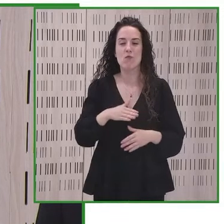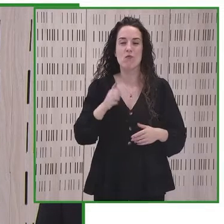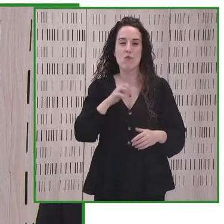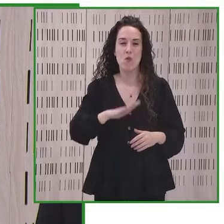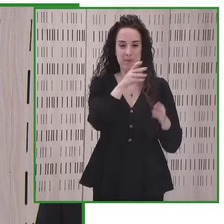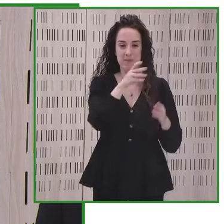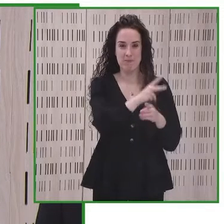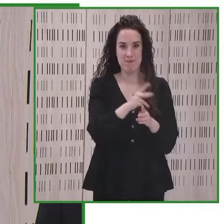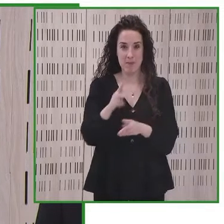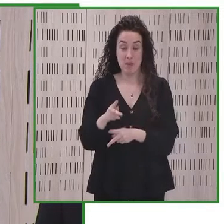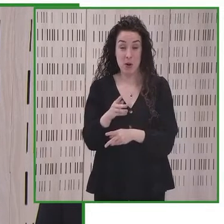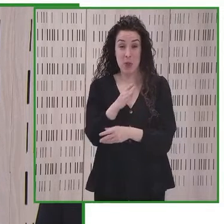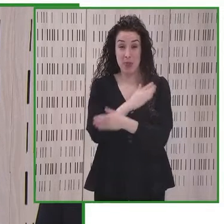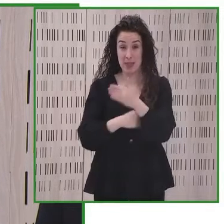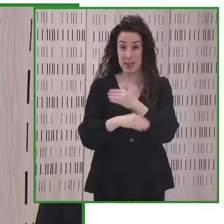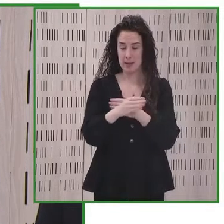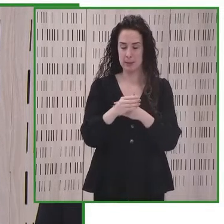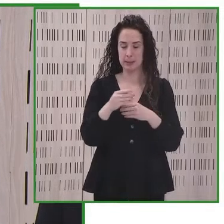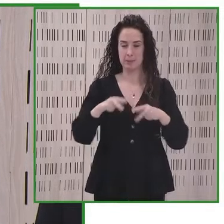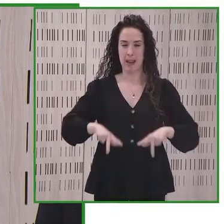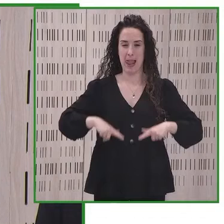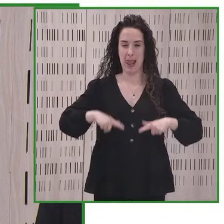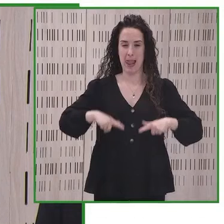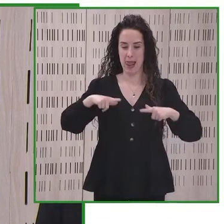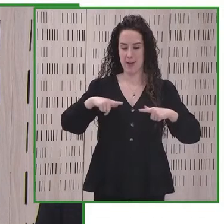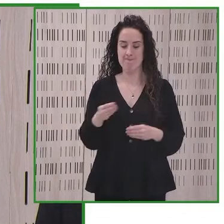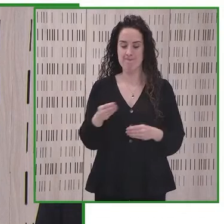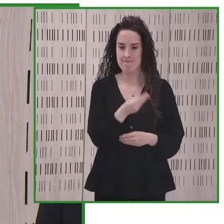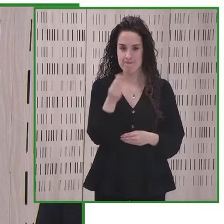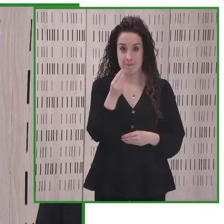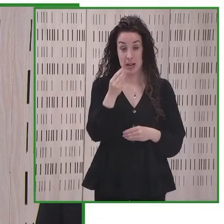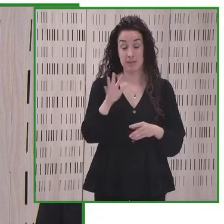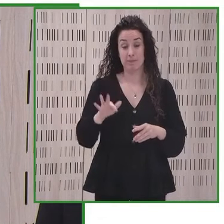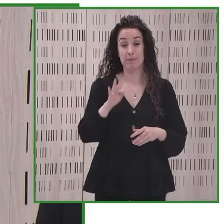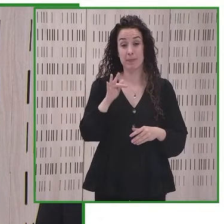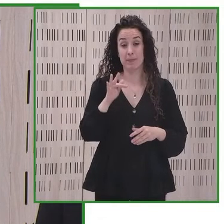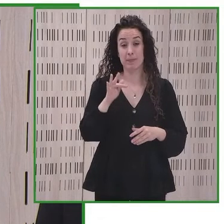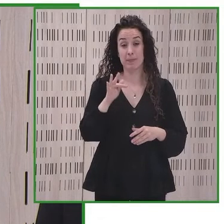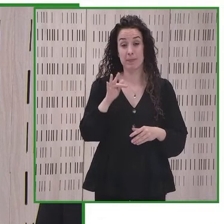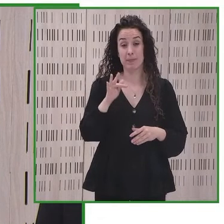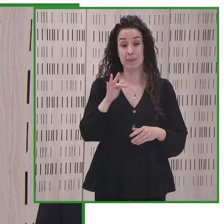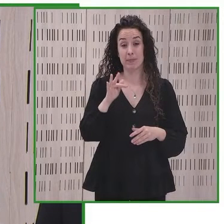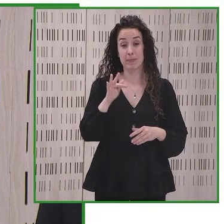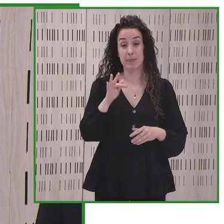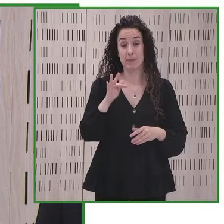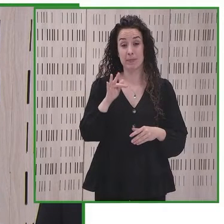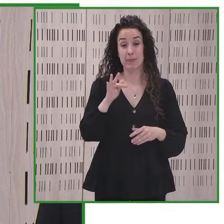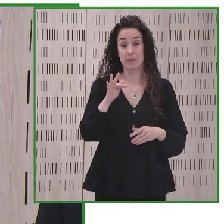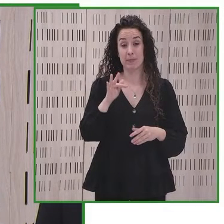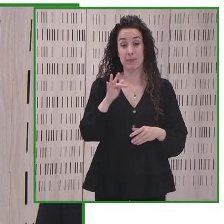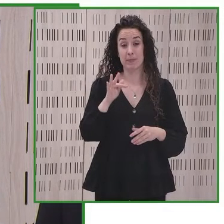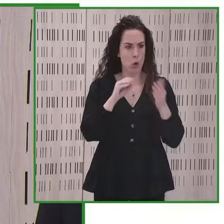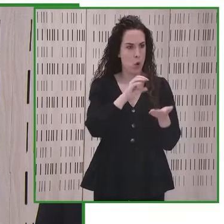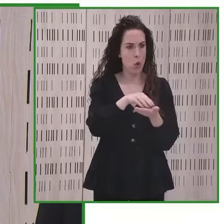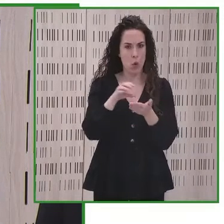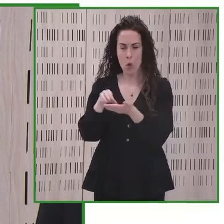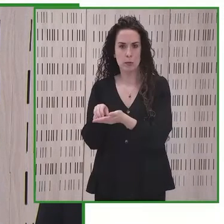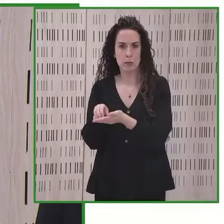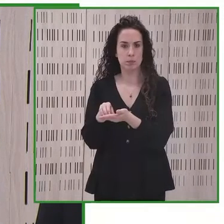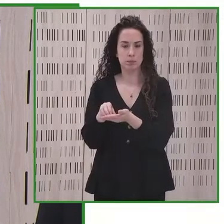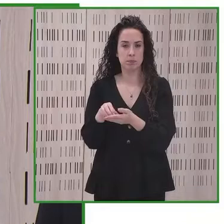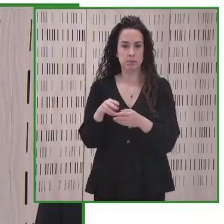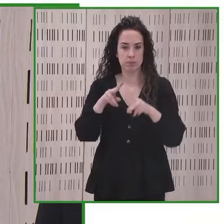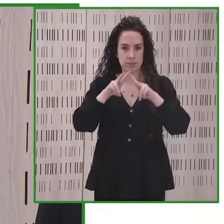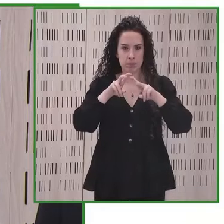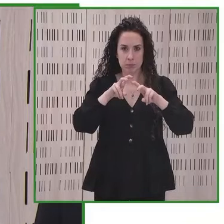discapacidad y la con la accesibilidad. Existen muchísimos proyectos,